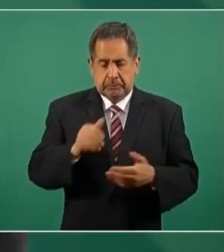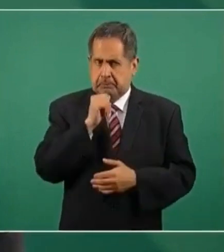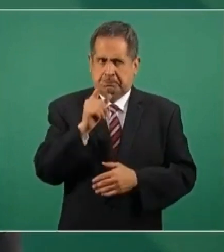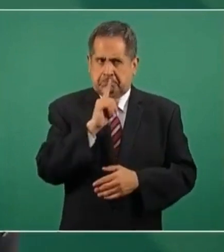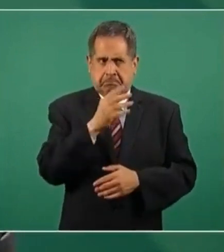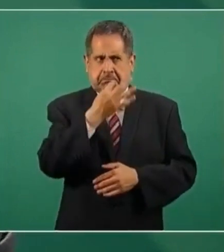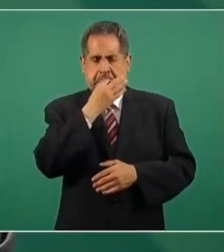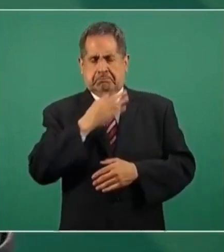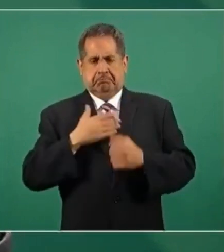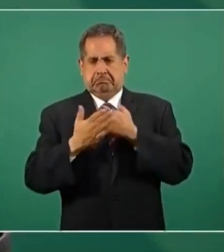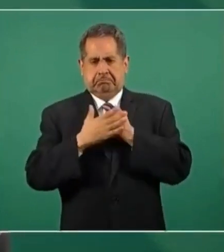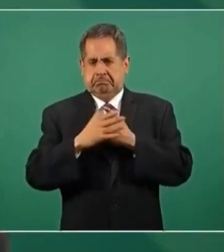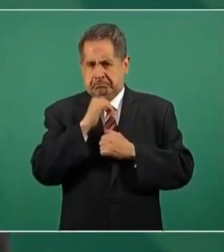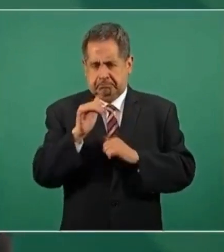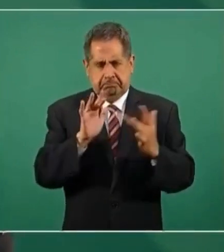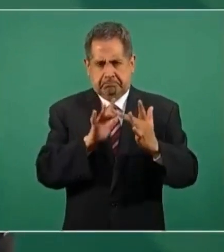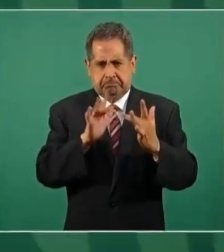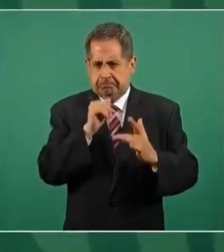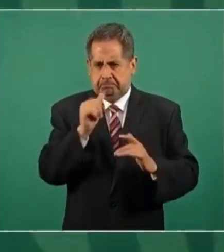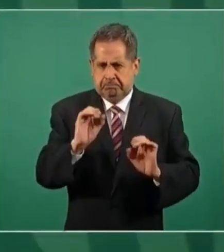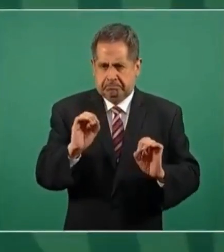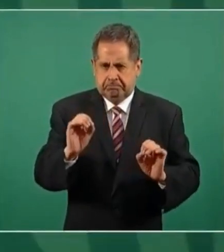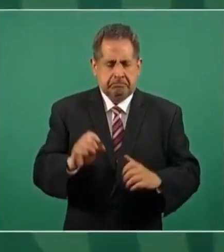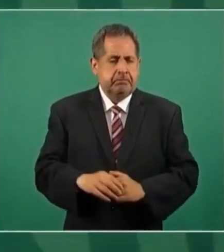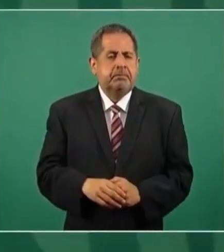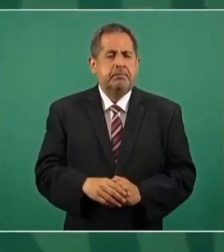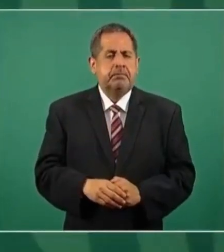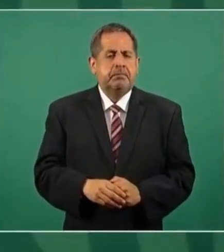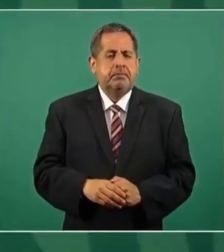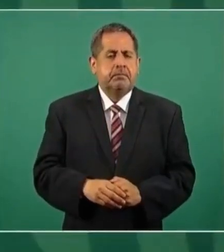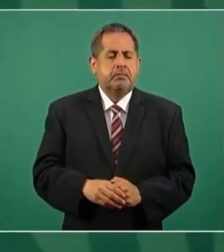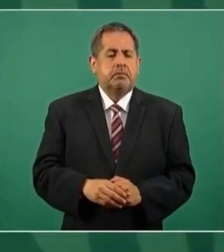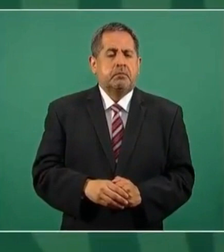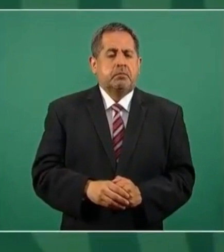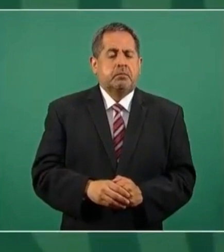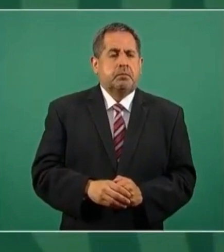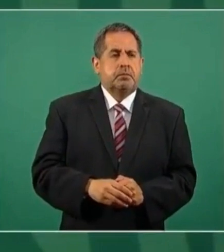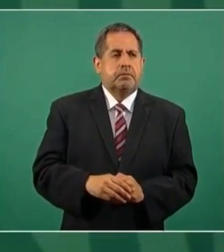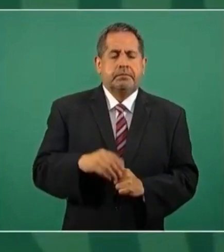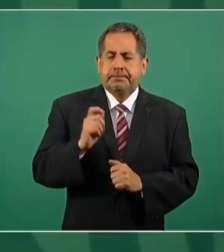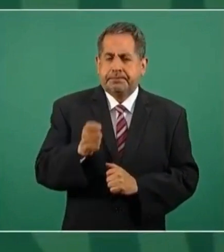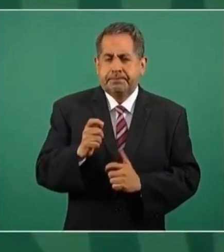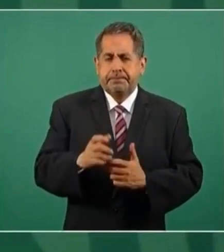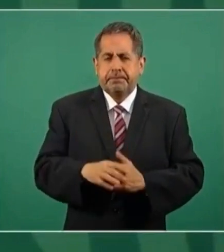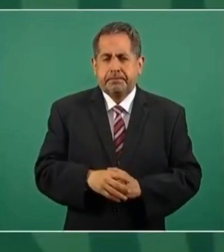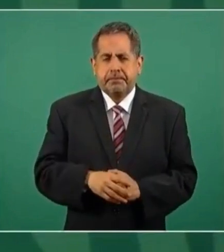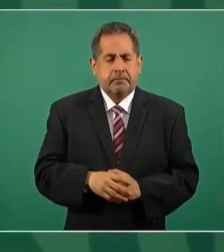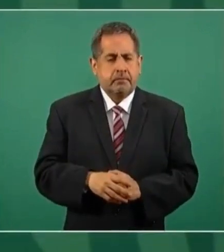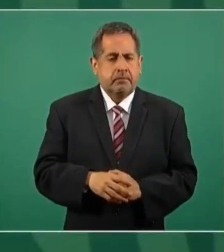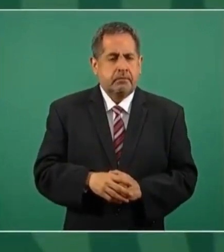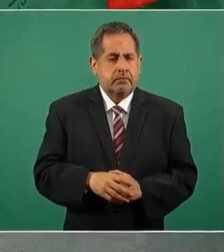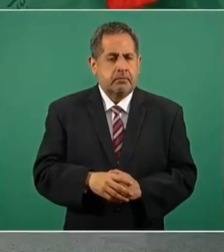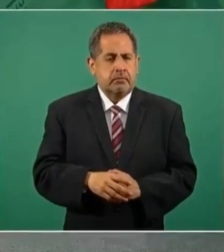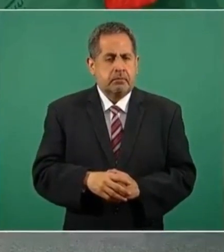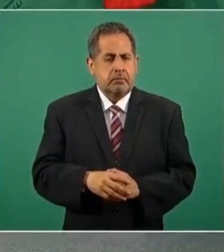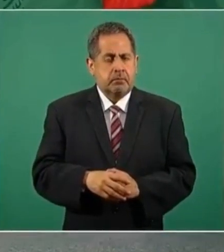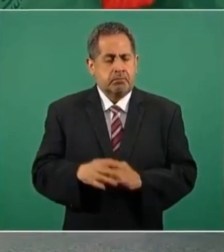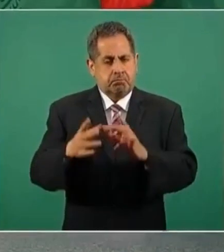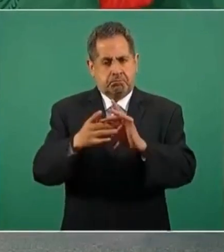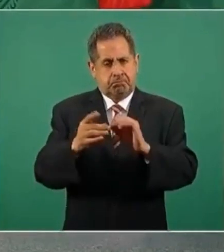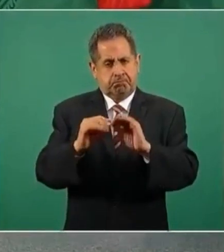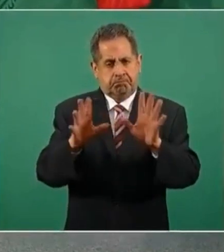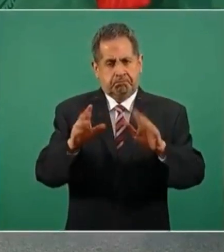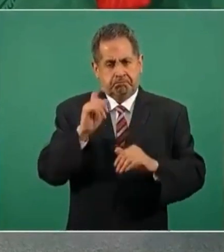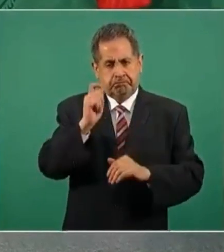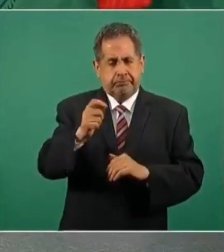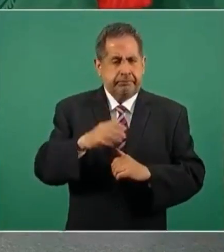es muy claro lo que